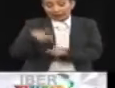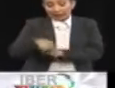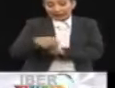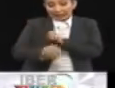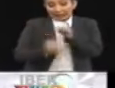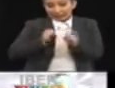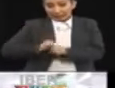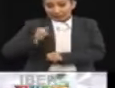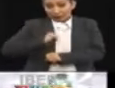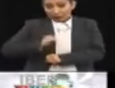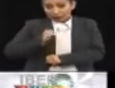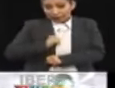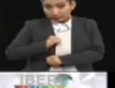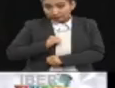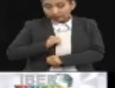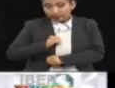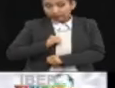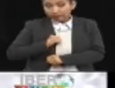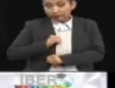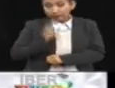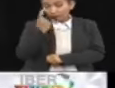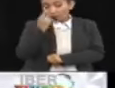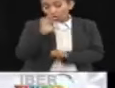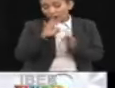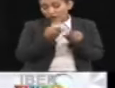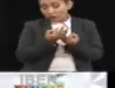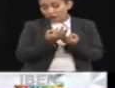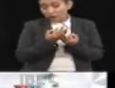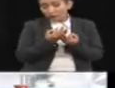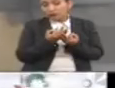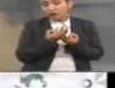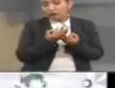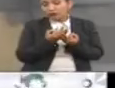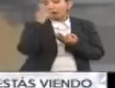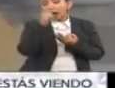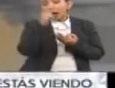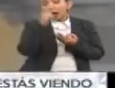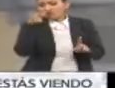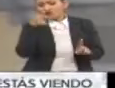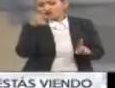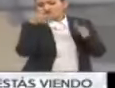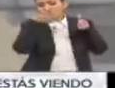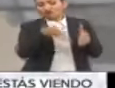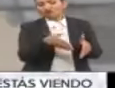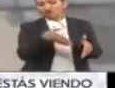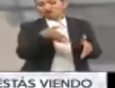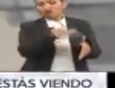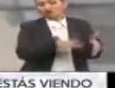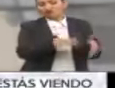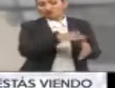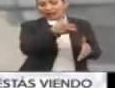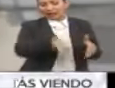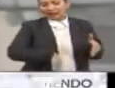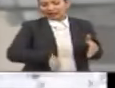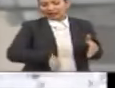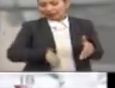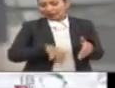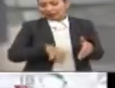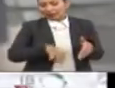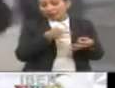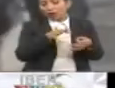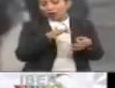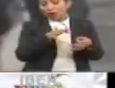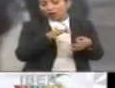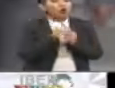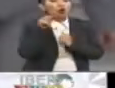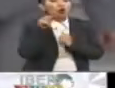siglo. Y una forma de focalizar este interés fue